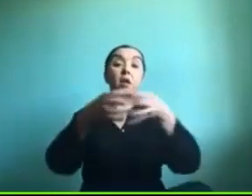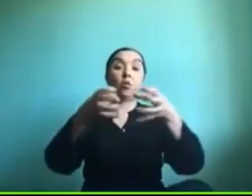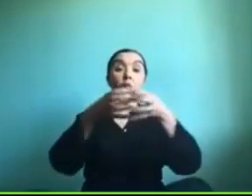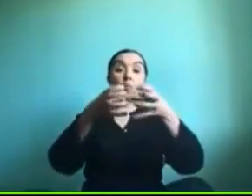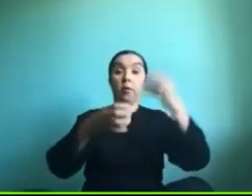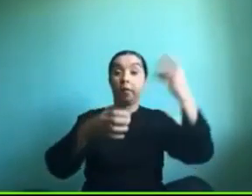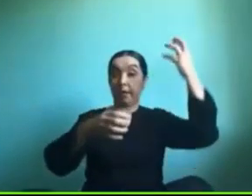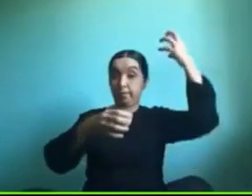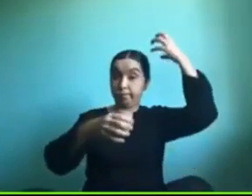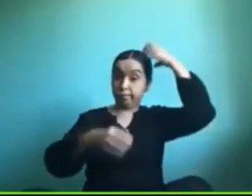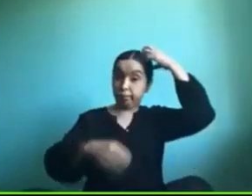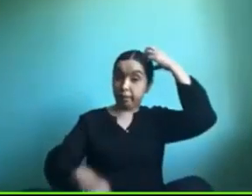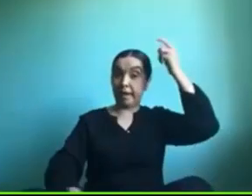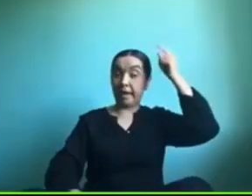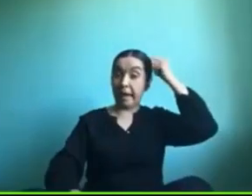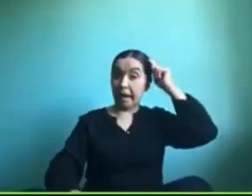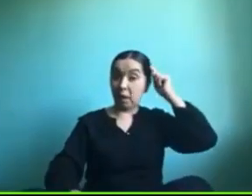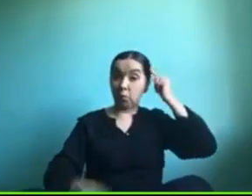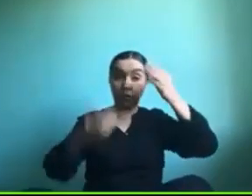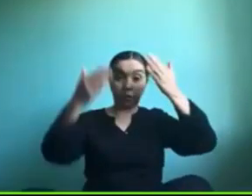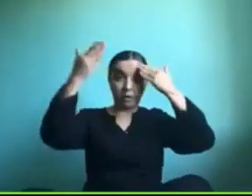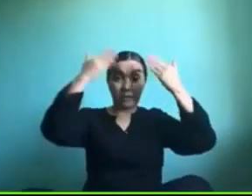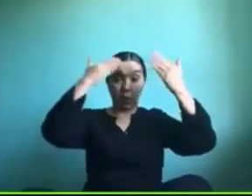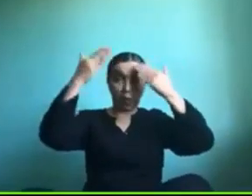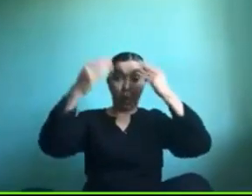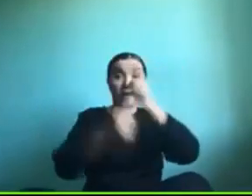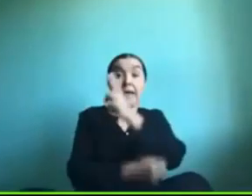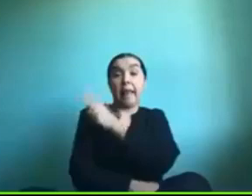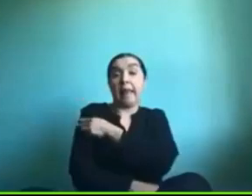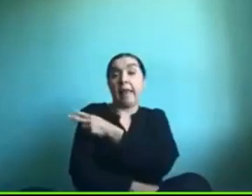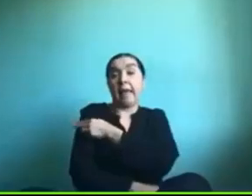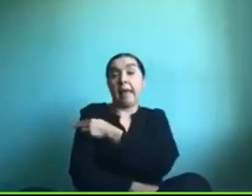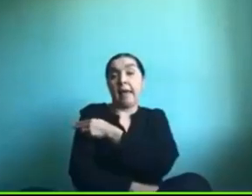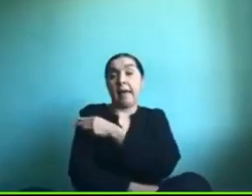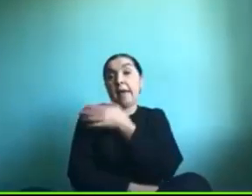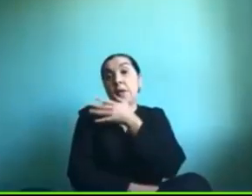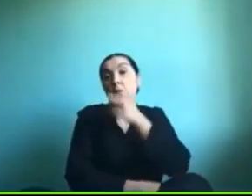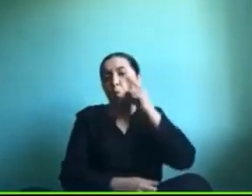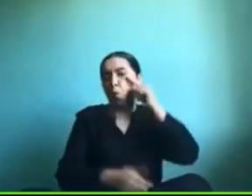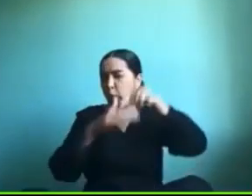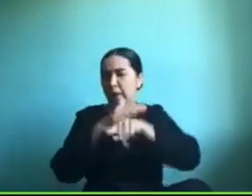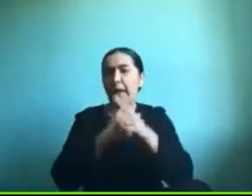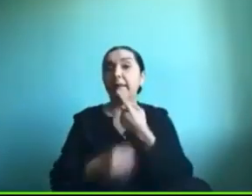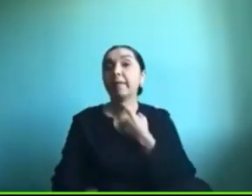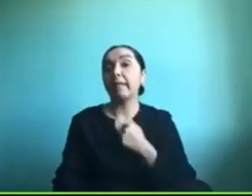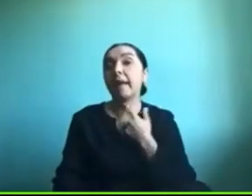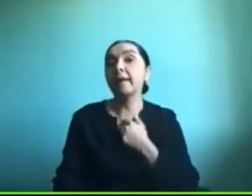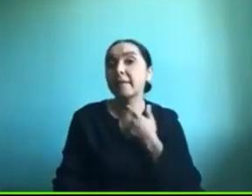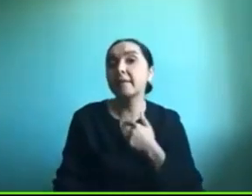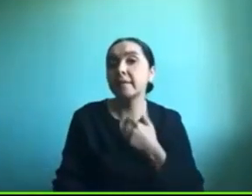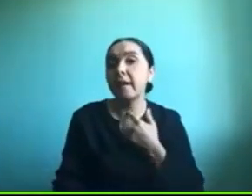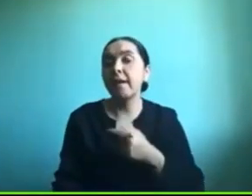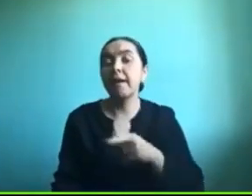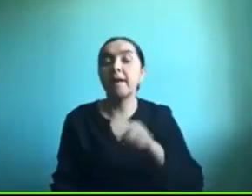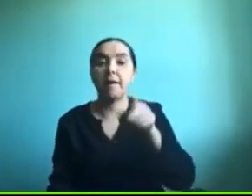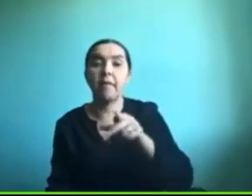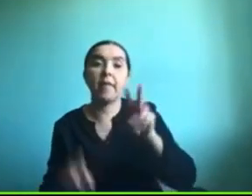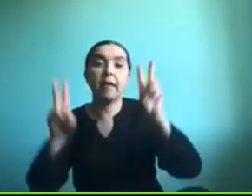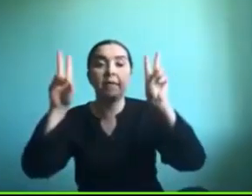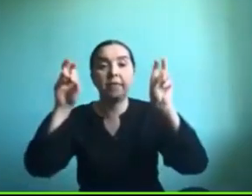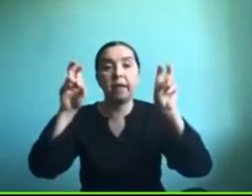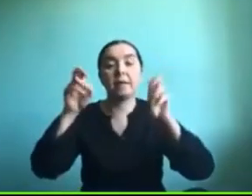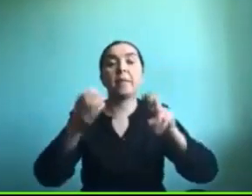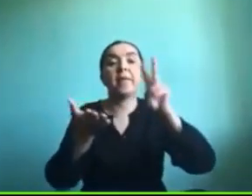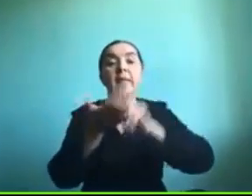la jefa está está muy metida en el tema de realidad virtual de funciones ejecutivas de cognición